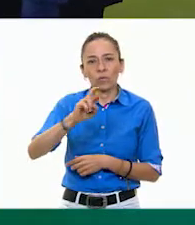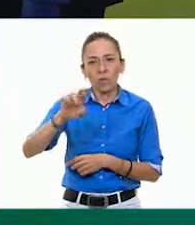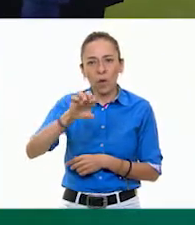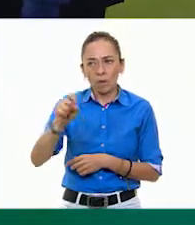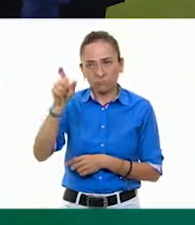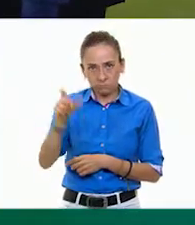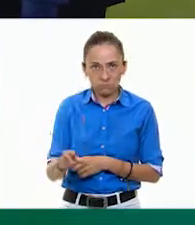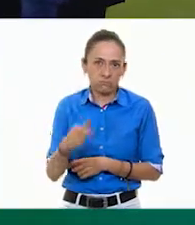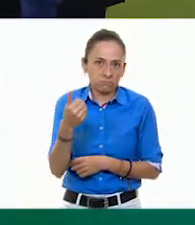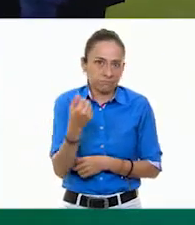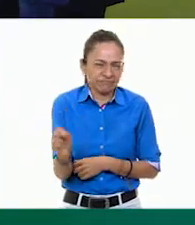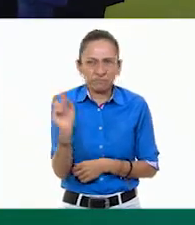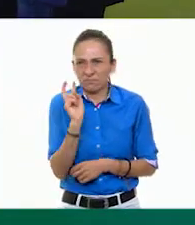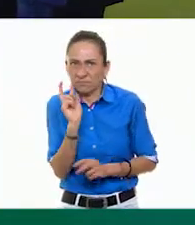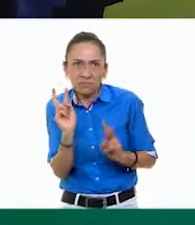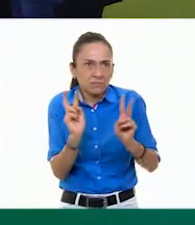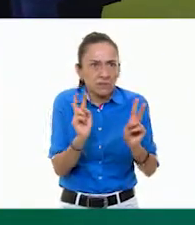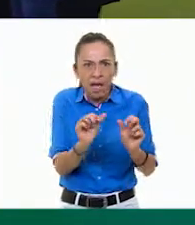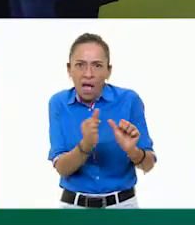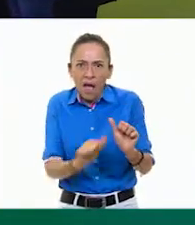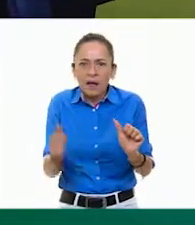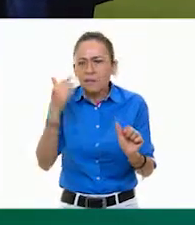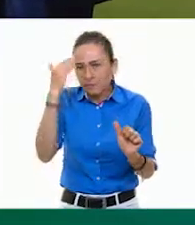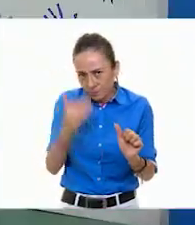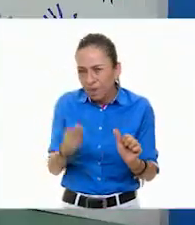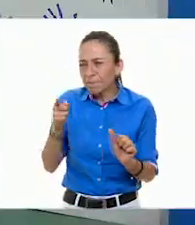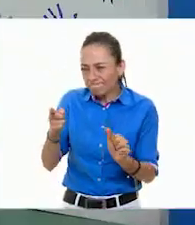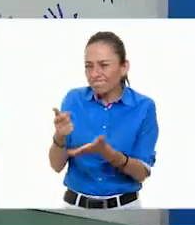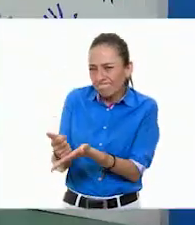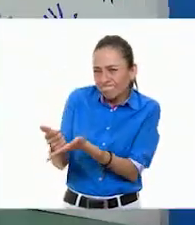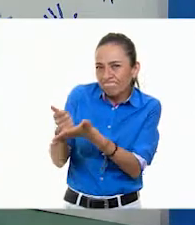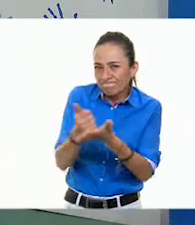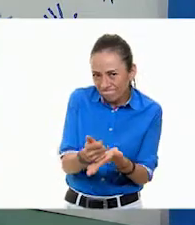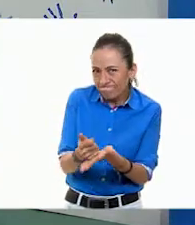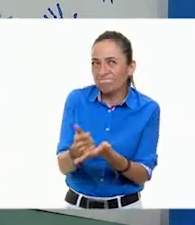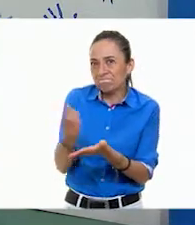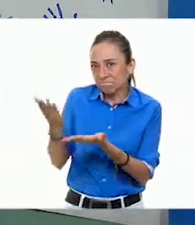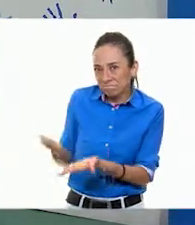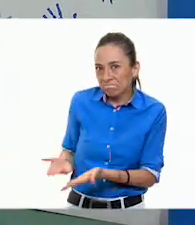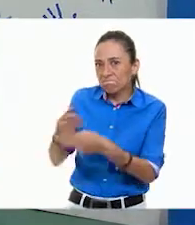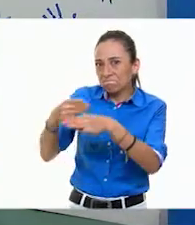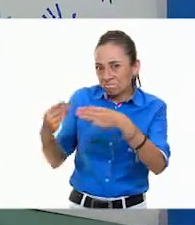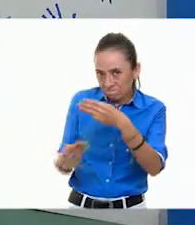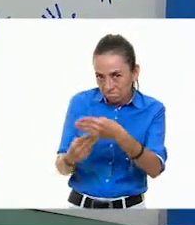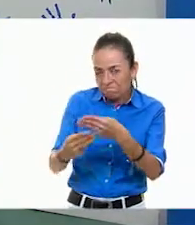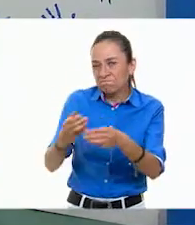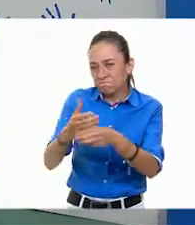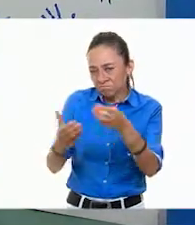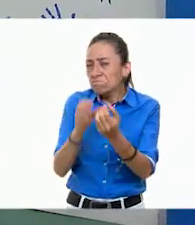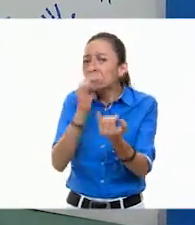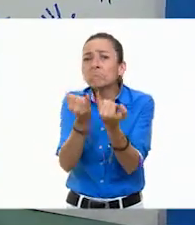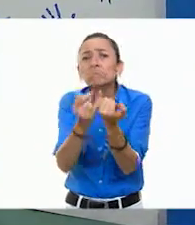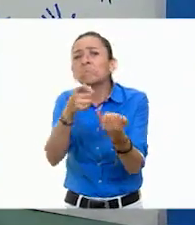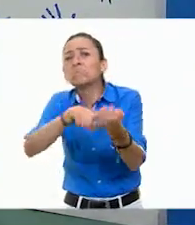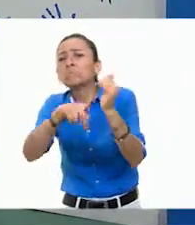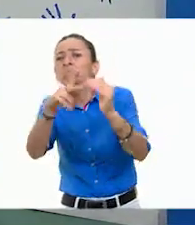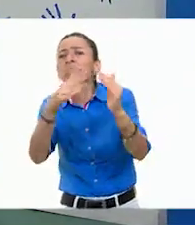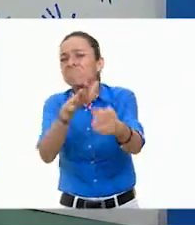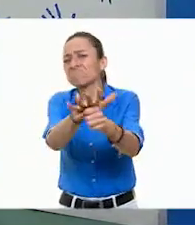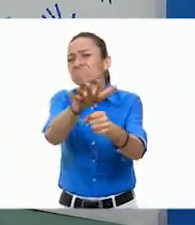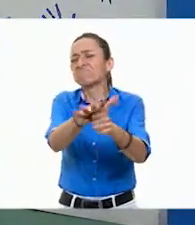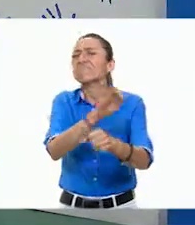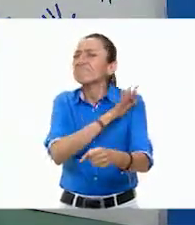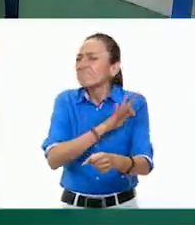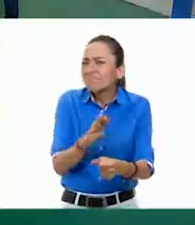que él nos va a ayudar con todo este material y con lo que ustedes tienen en casa, cómo podemos simular o representar